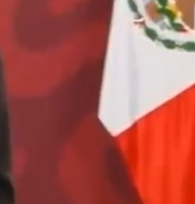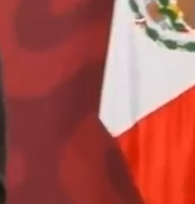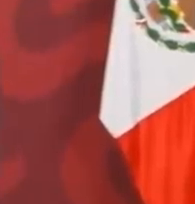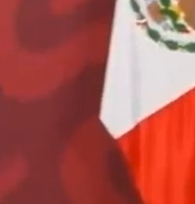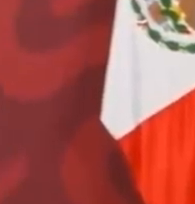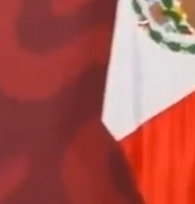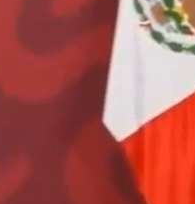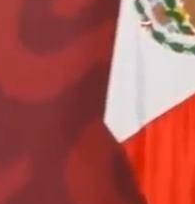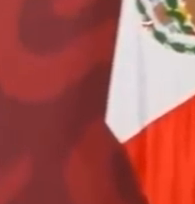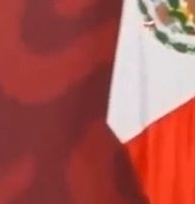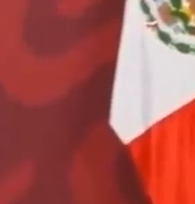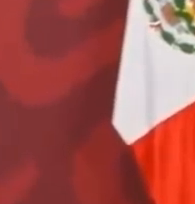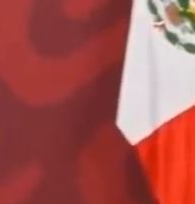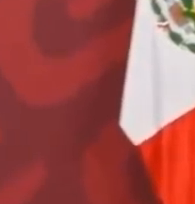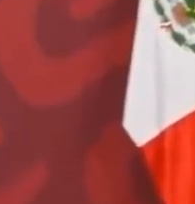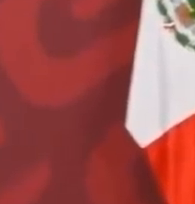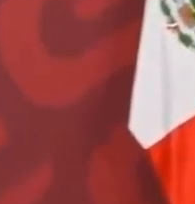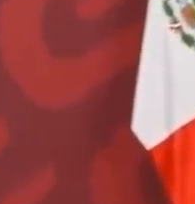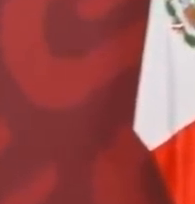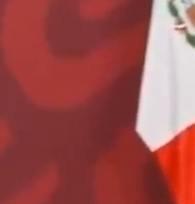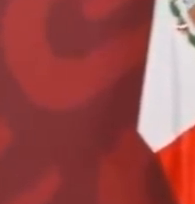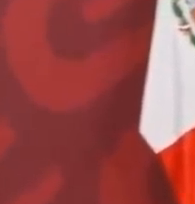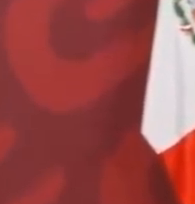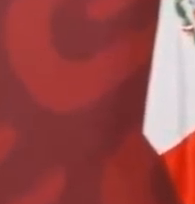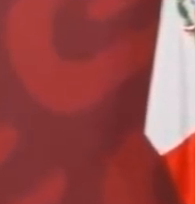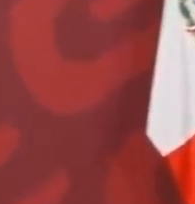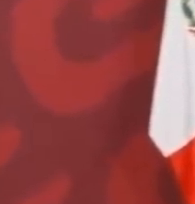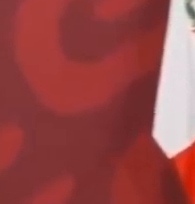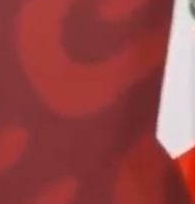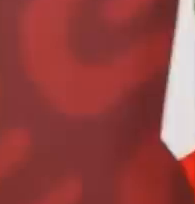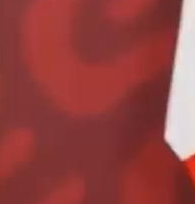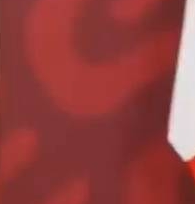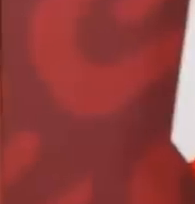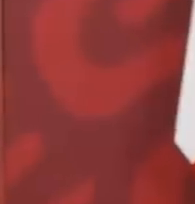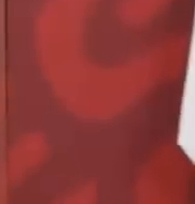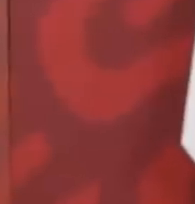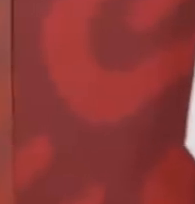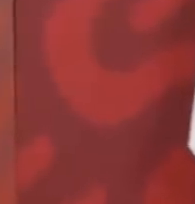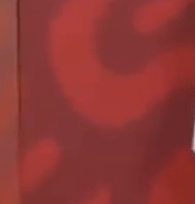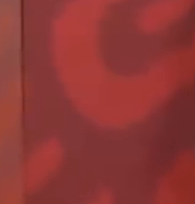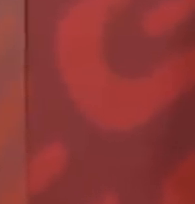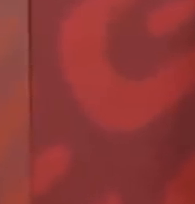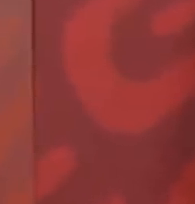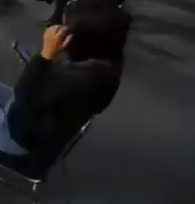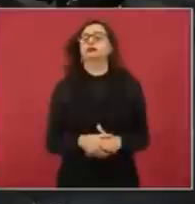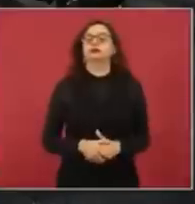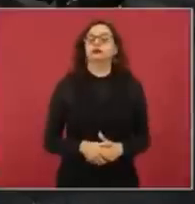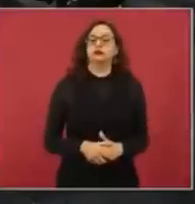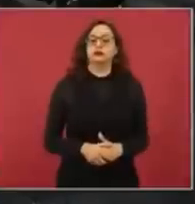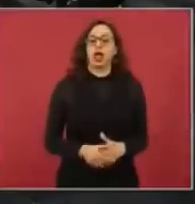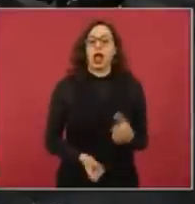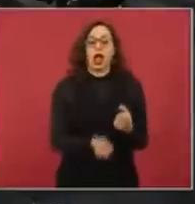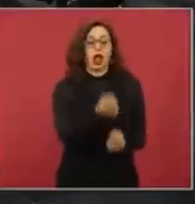Y también está bien, ¿no? Porque si es producto de su trabajo,